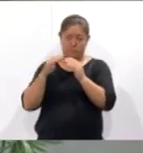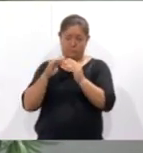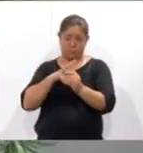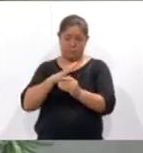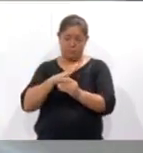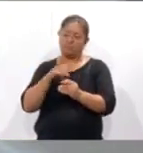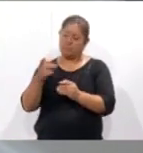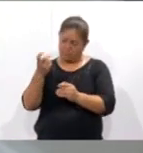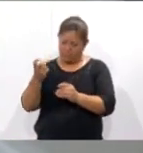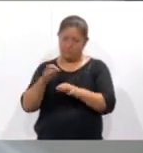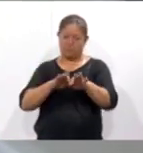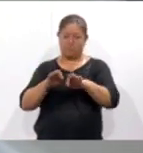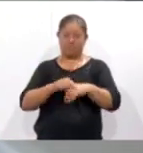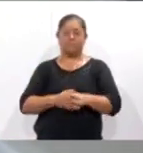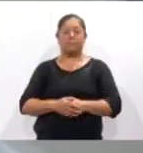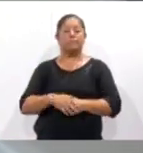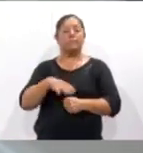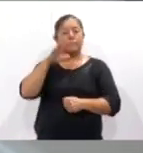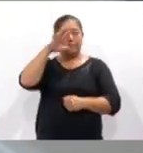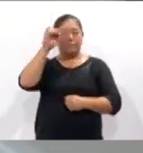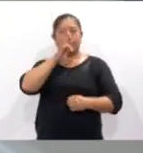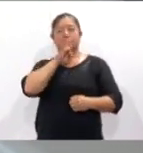Para Coracid Noticias, Victoria Flores.